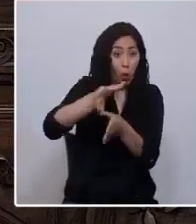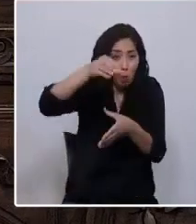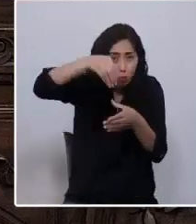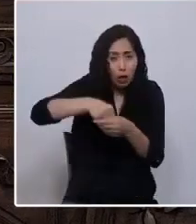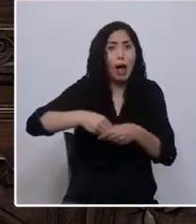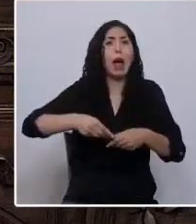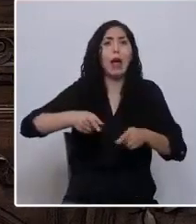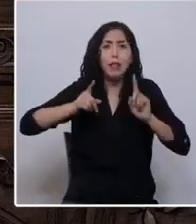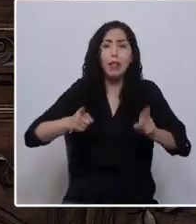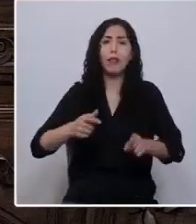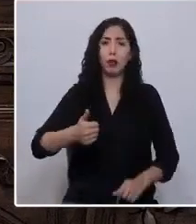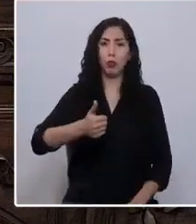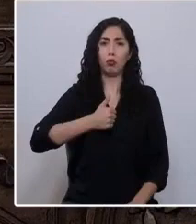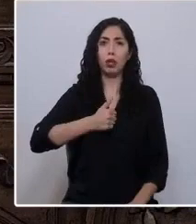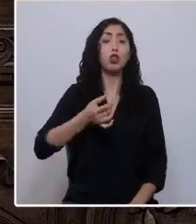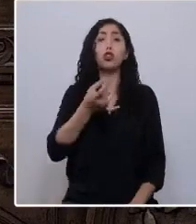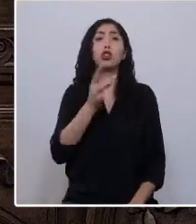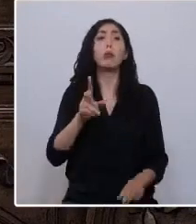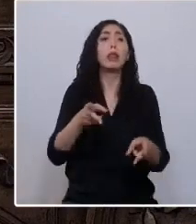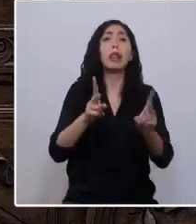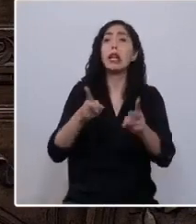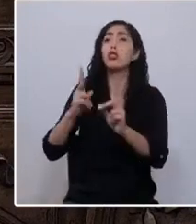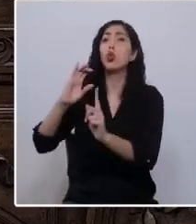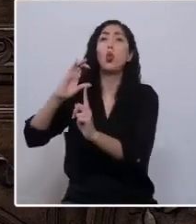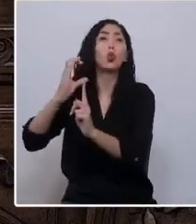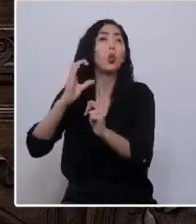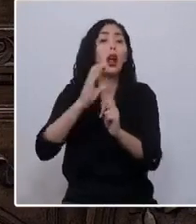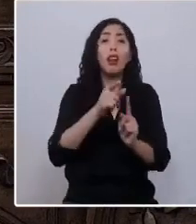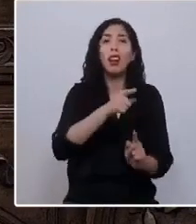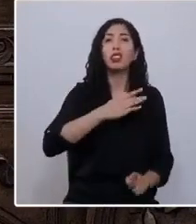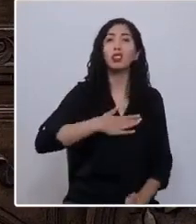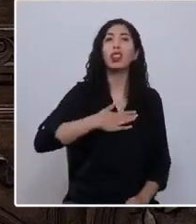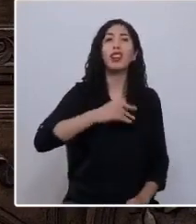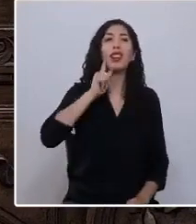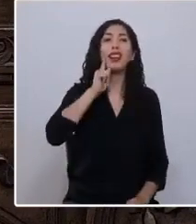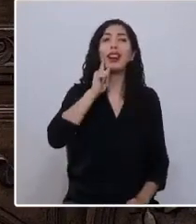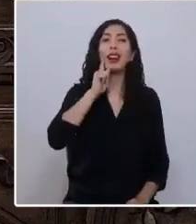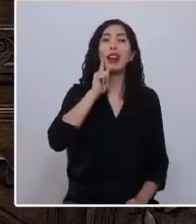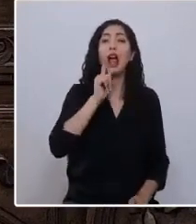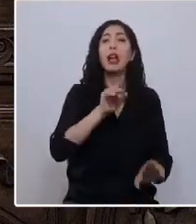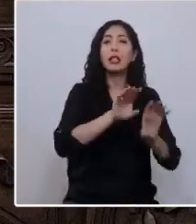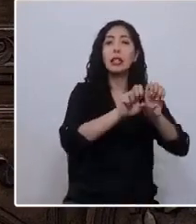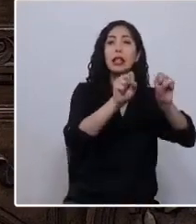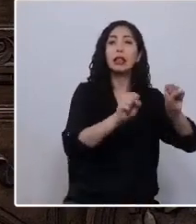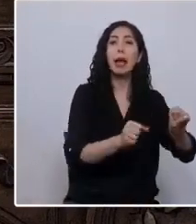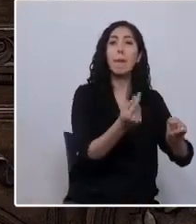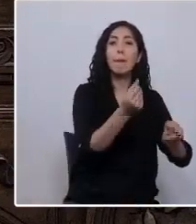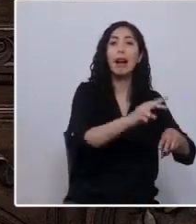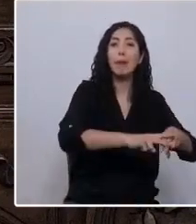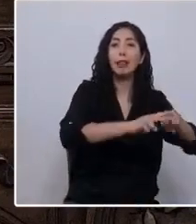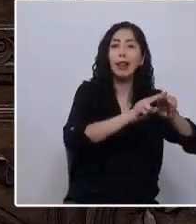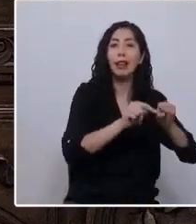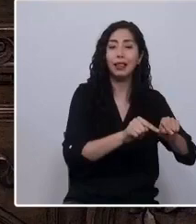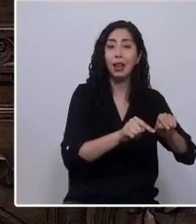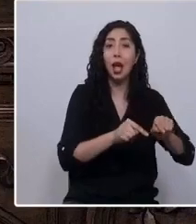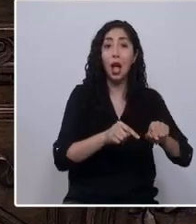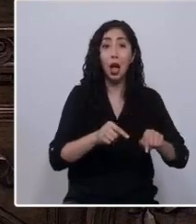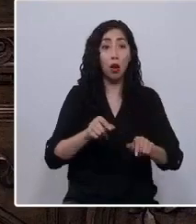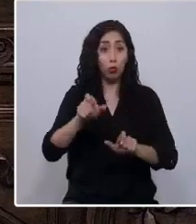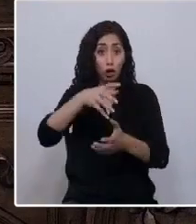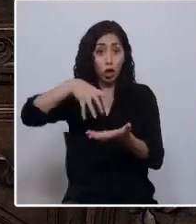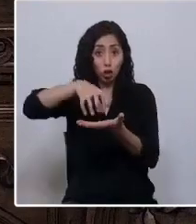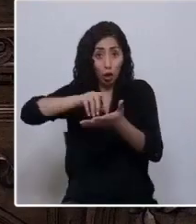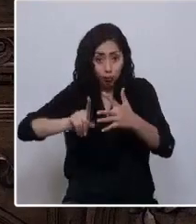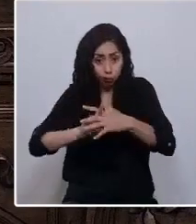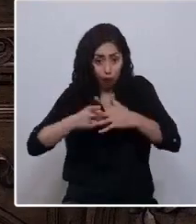no puede reducirse solo a derechos culturales como pretende la gobernanza capitalista. Como naciones originarias aquí presentes, hemos